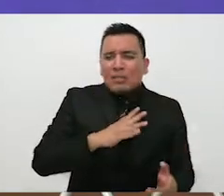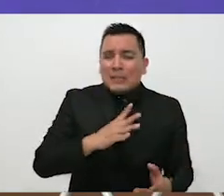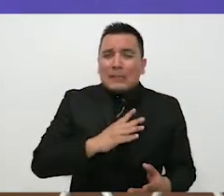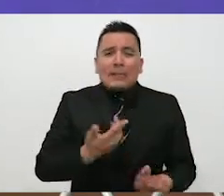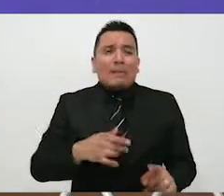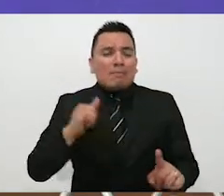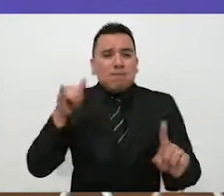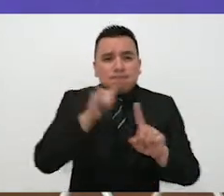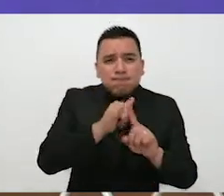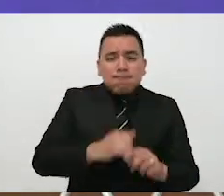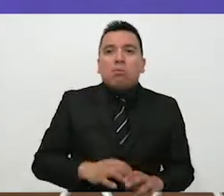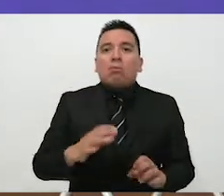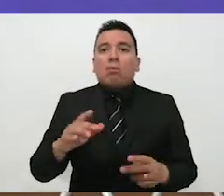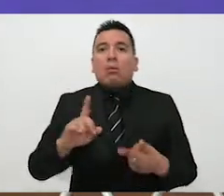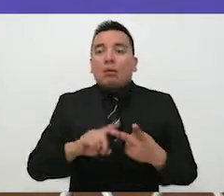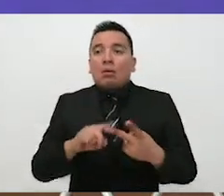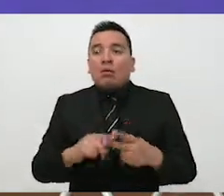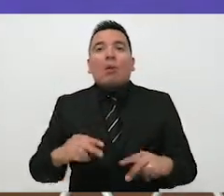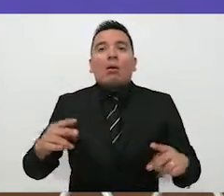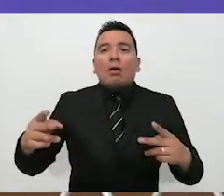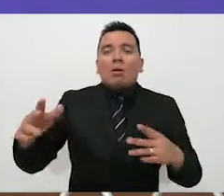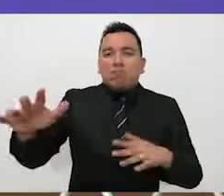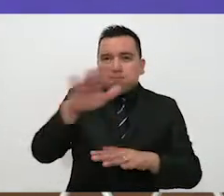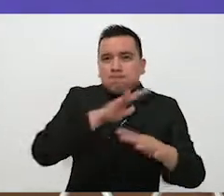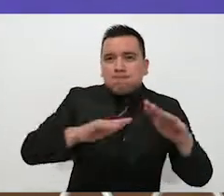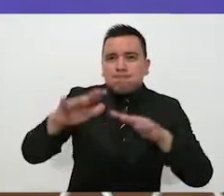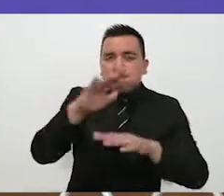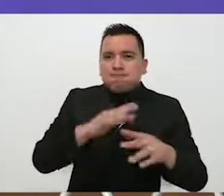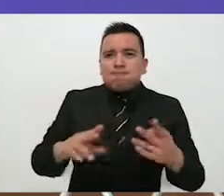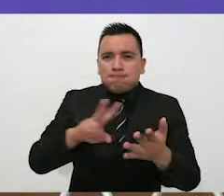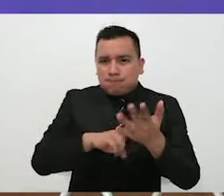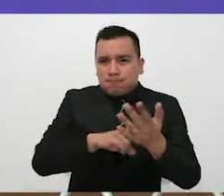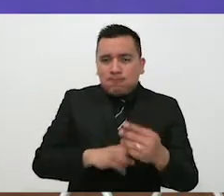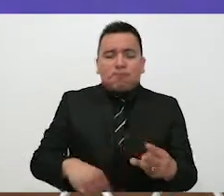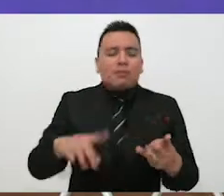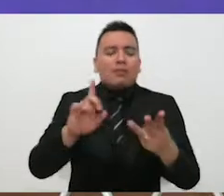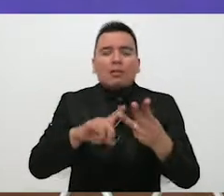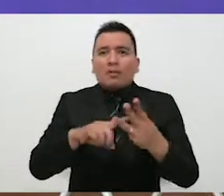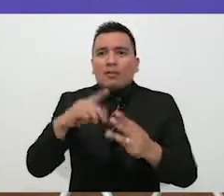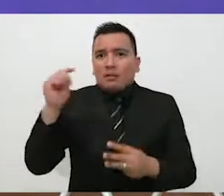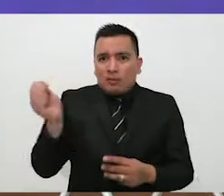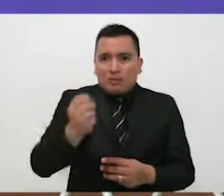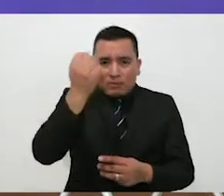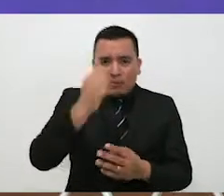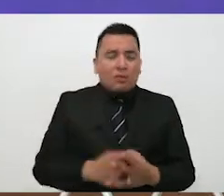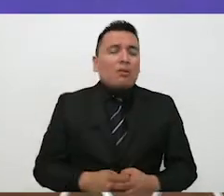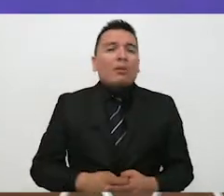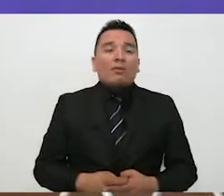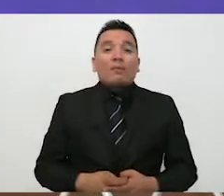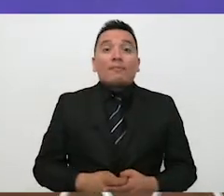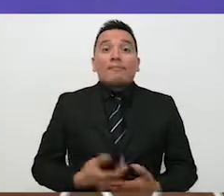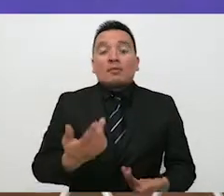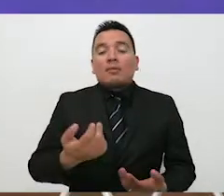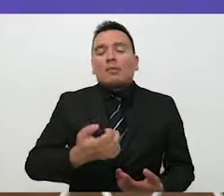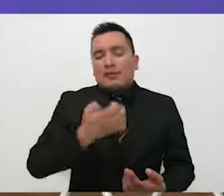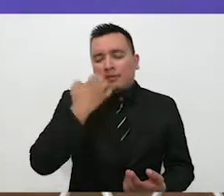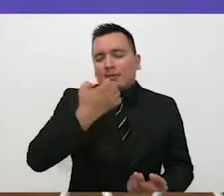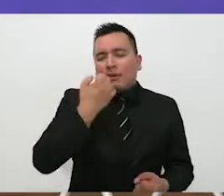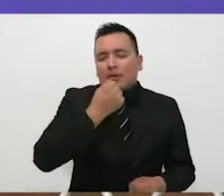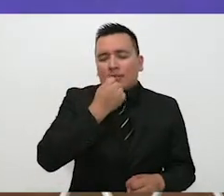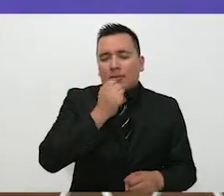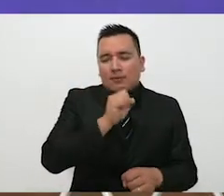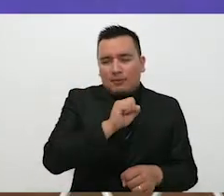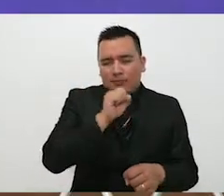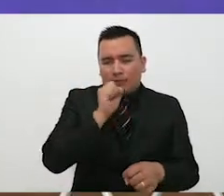elecciones y tecnología. Entonces, en cada secundaria se eligen representantes y aquí en el instituto, en esta sala de